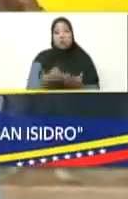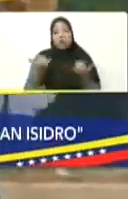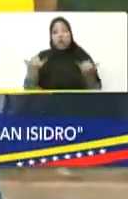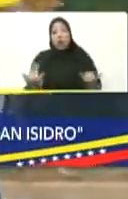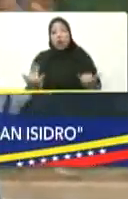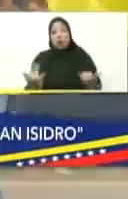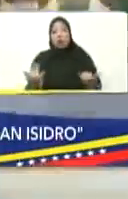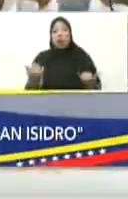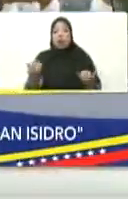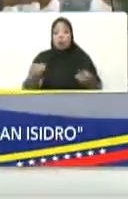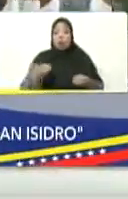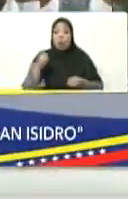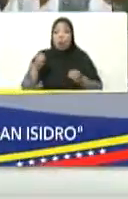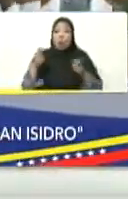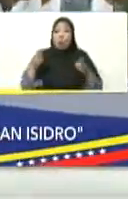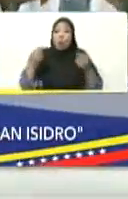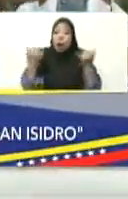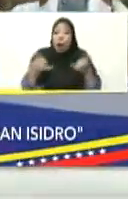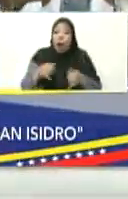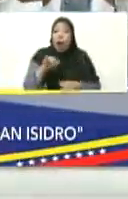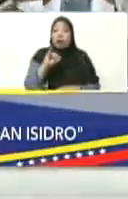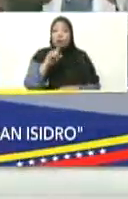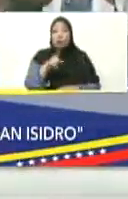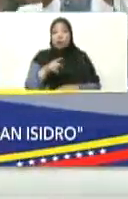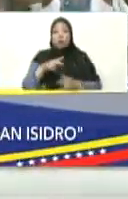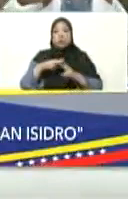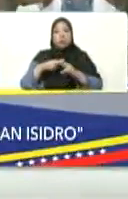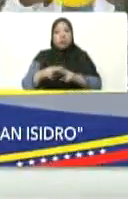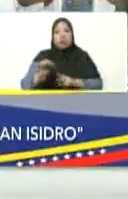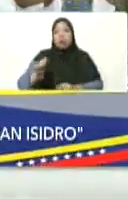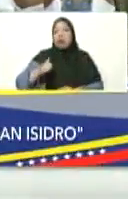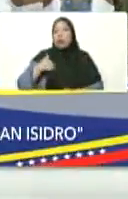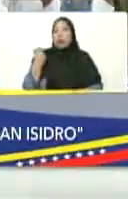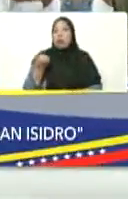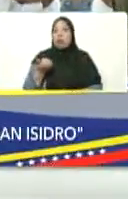oportunidad, ¿verdad? Les doy, mira, garantía,